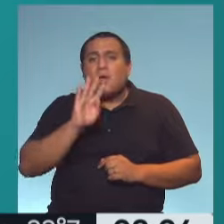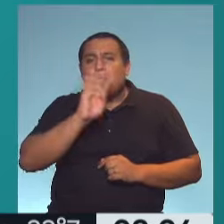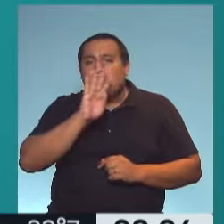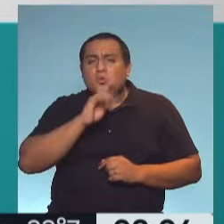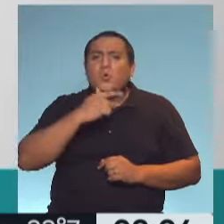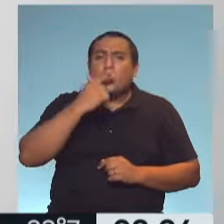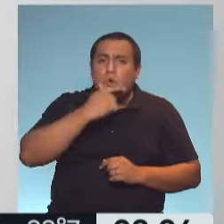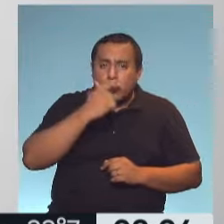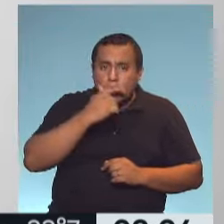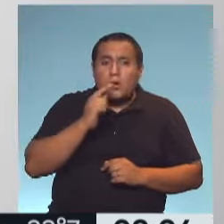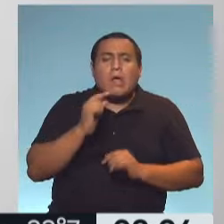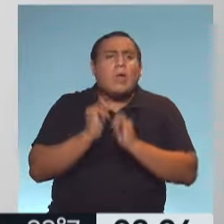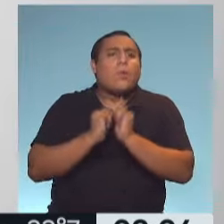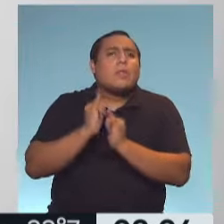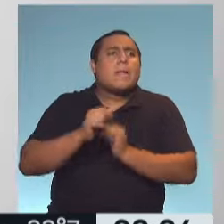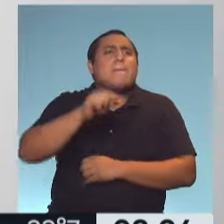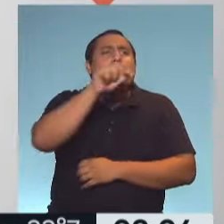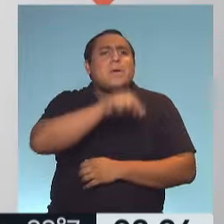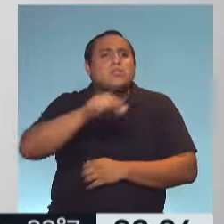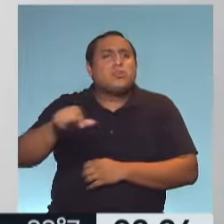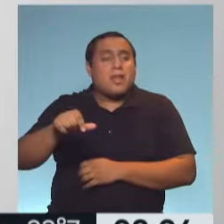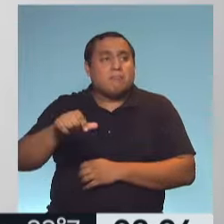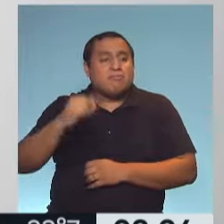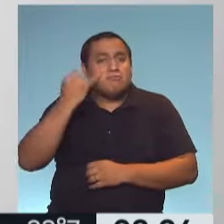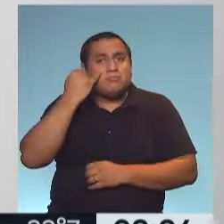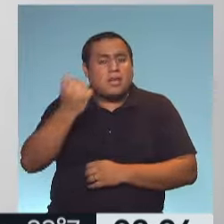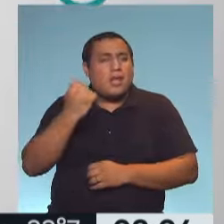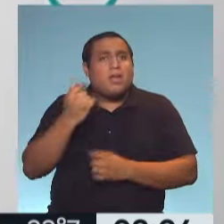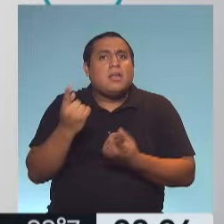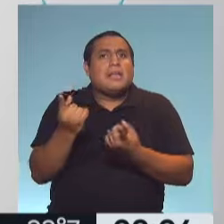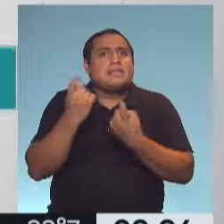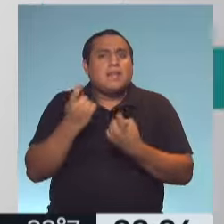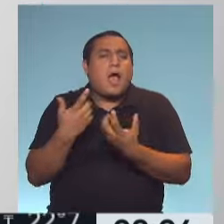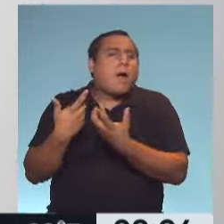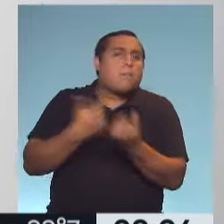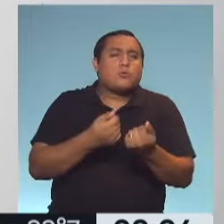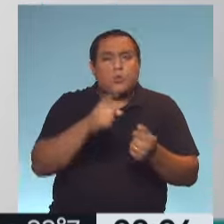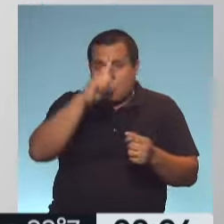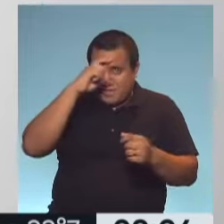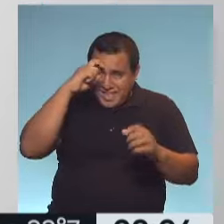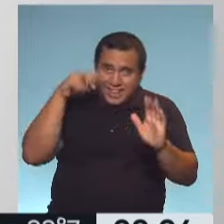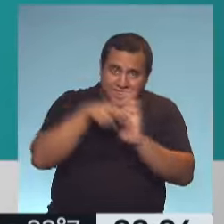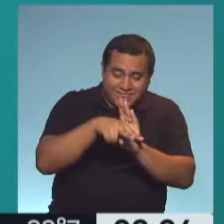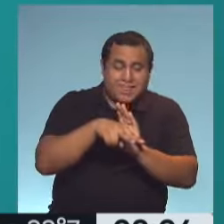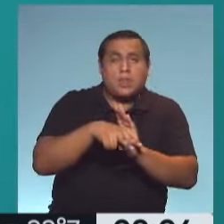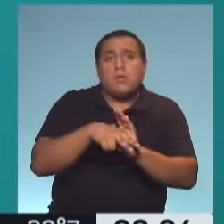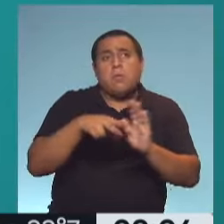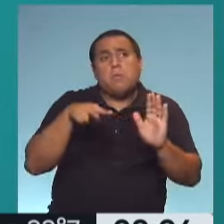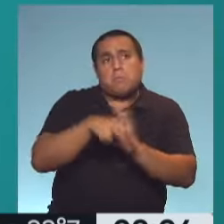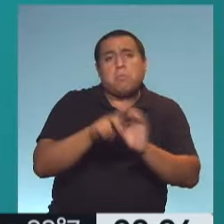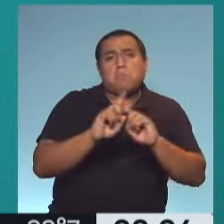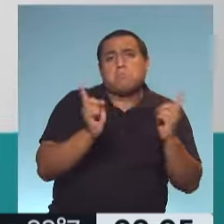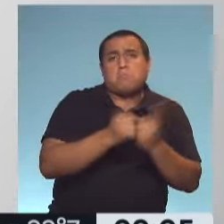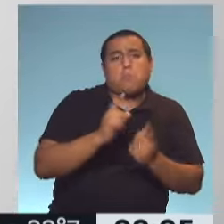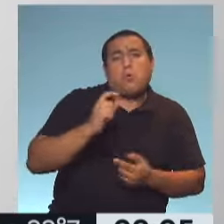rojo, que nos están indicando a aquellas personas que ya requiere un apoyo de hospitalización. Ya sea en una sala común,